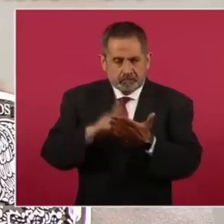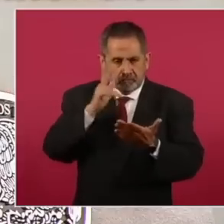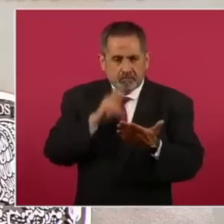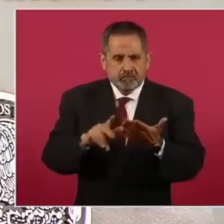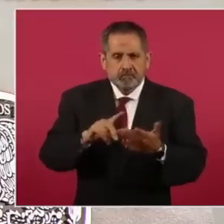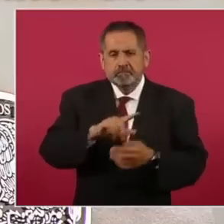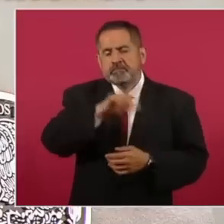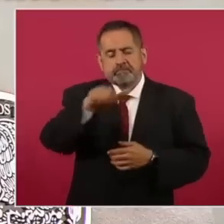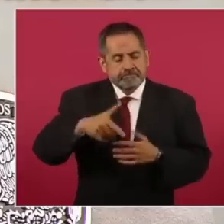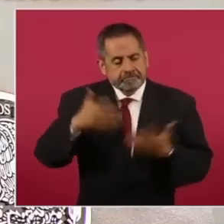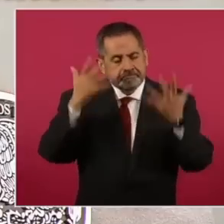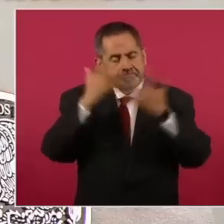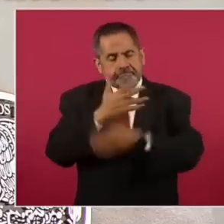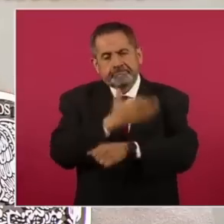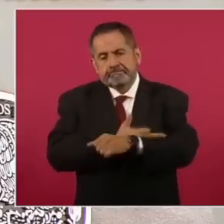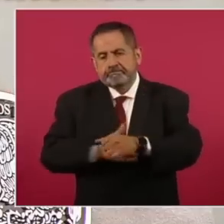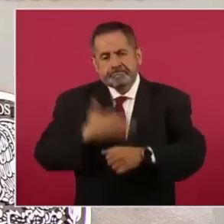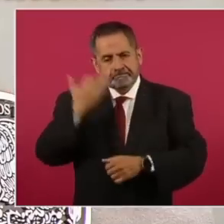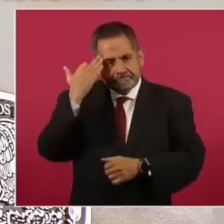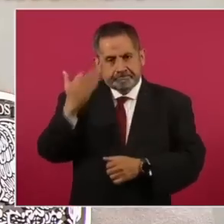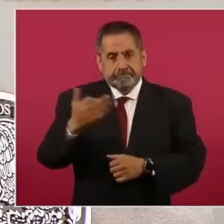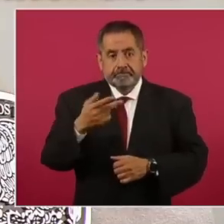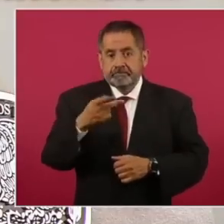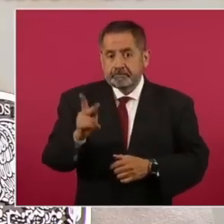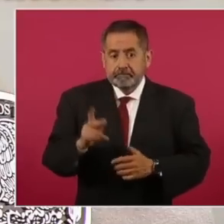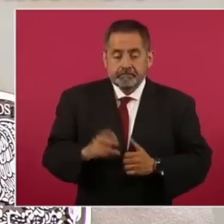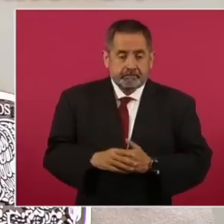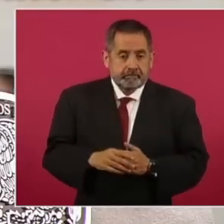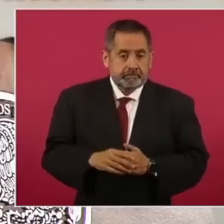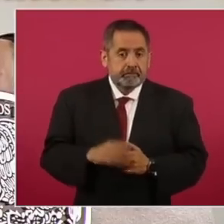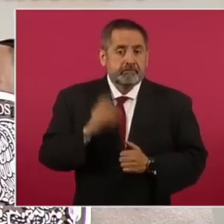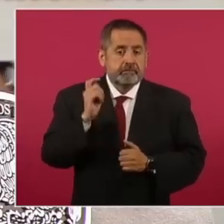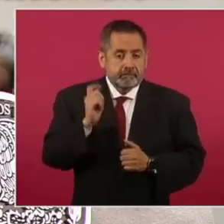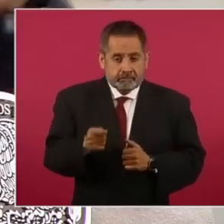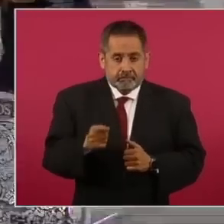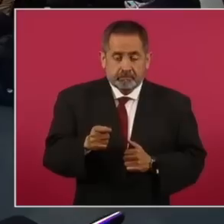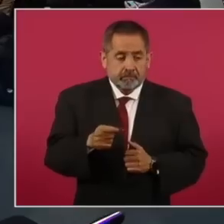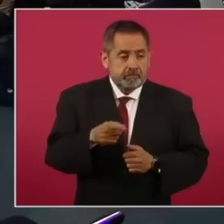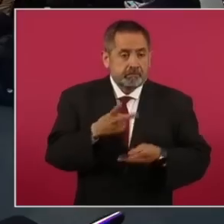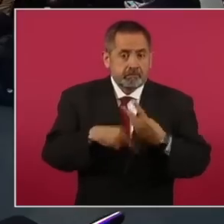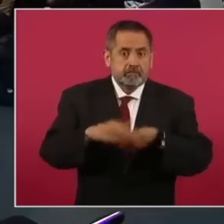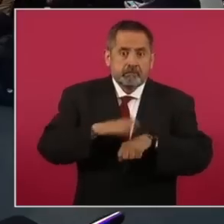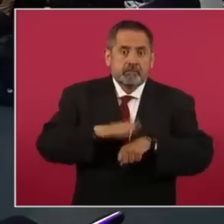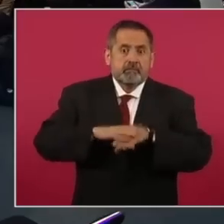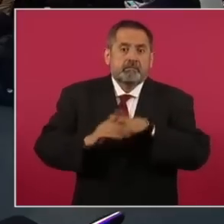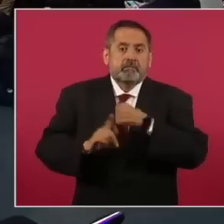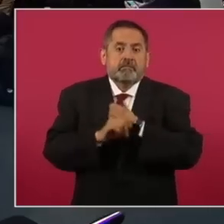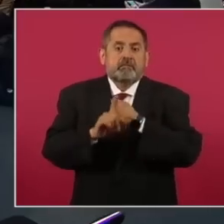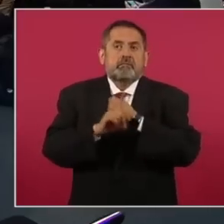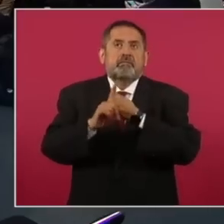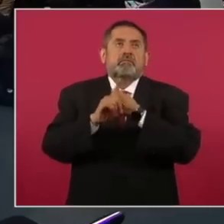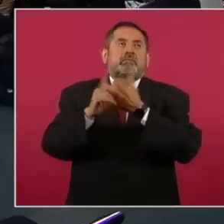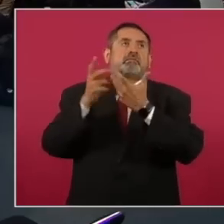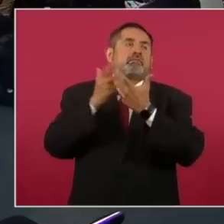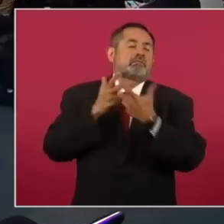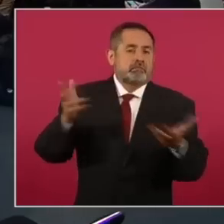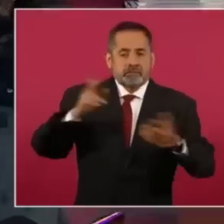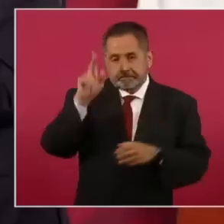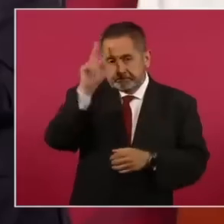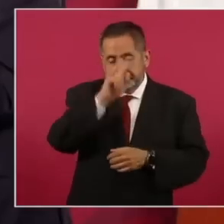pues ya, con el tiempo. Pero la cosa creció mucho más, insisto.